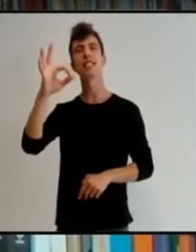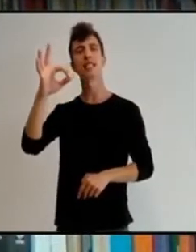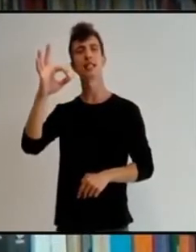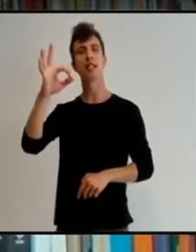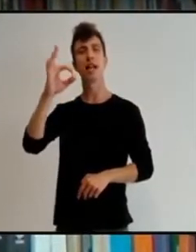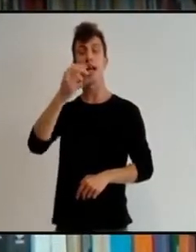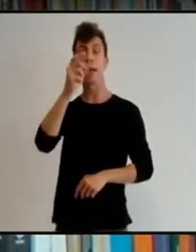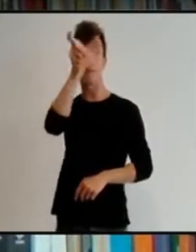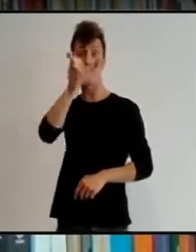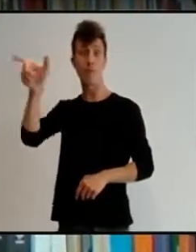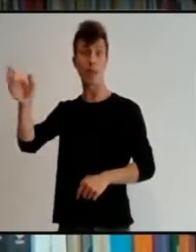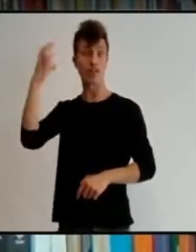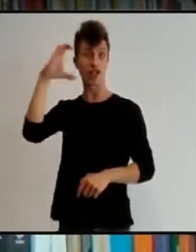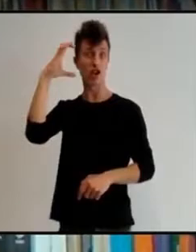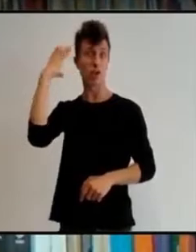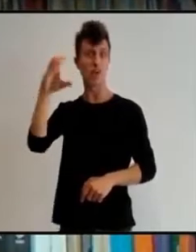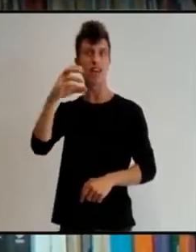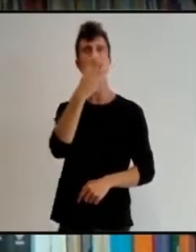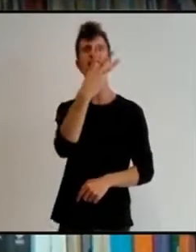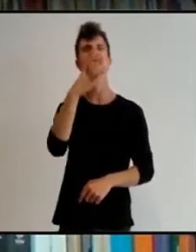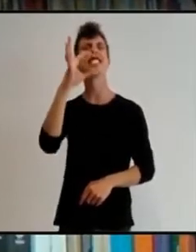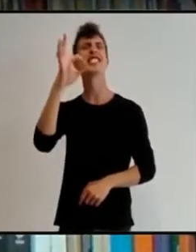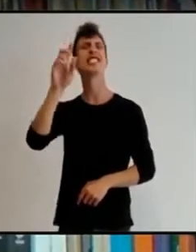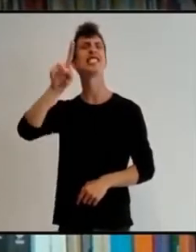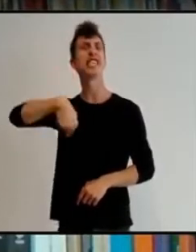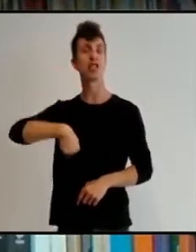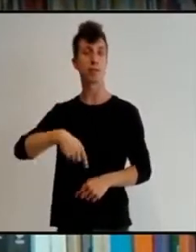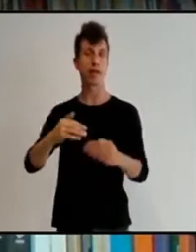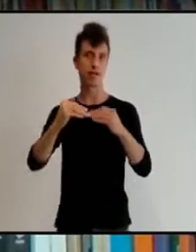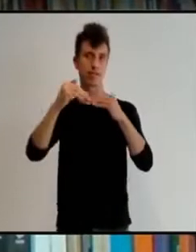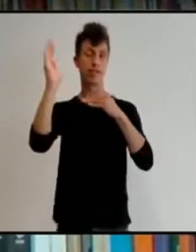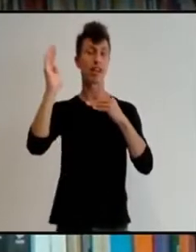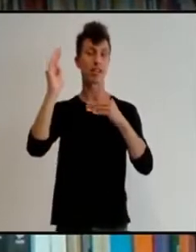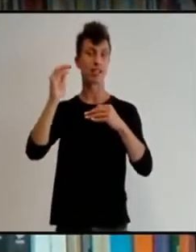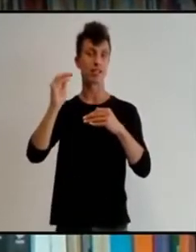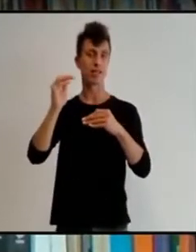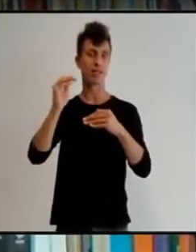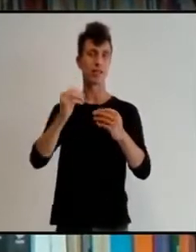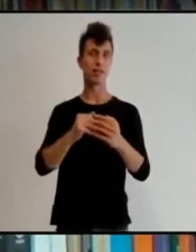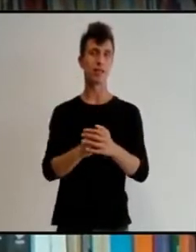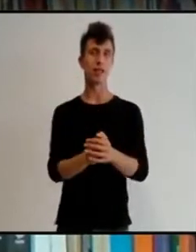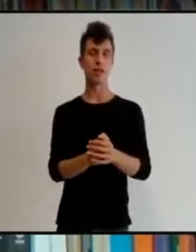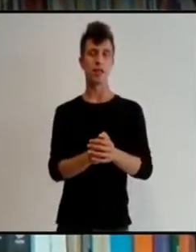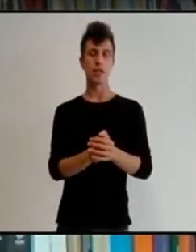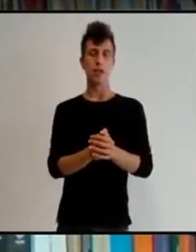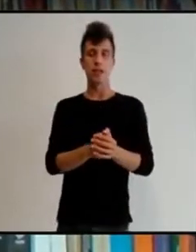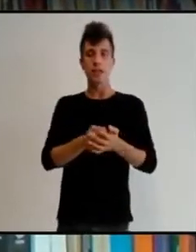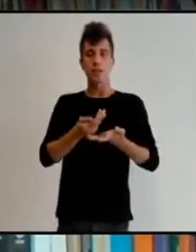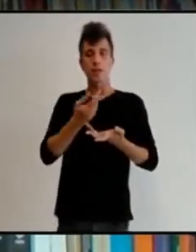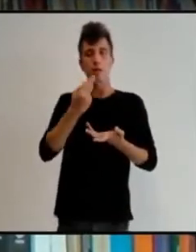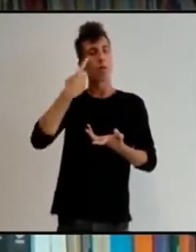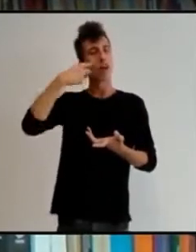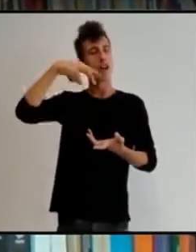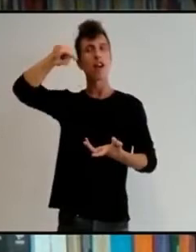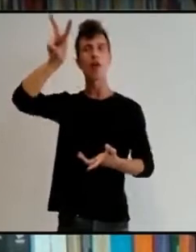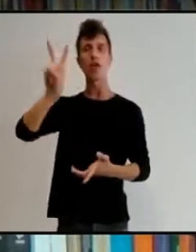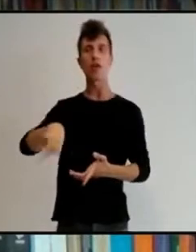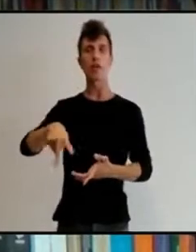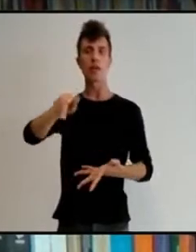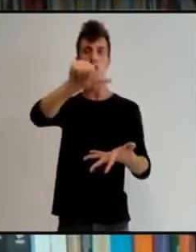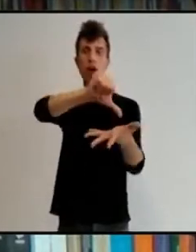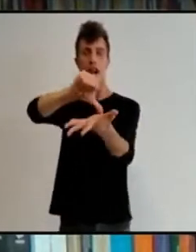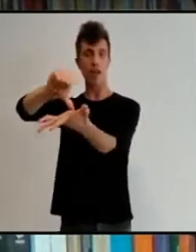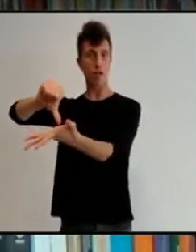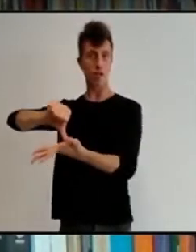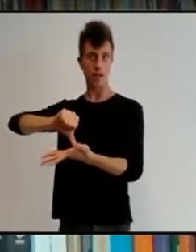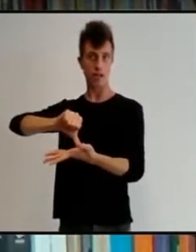parte del Pleno sería un reconocimiento a su ciudadanía, a sus aportes, a lo que hacen.